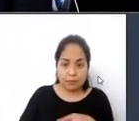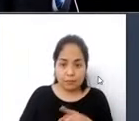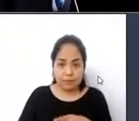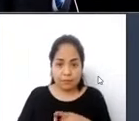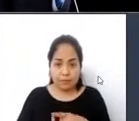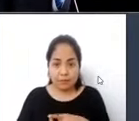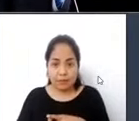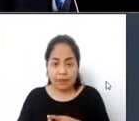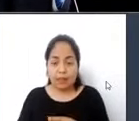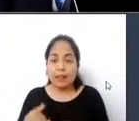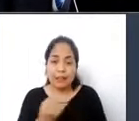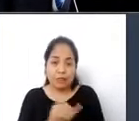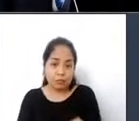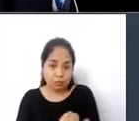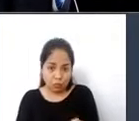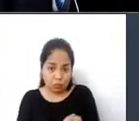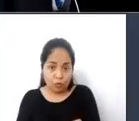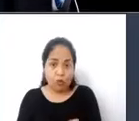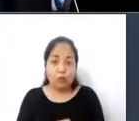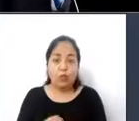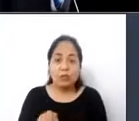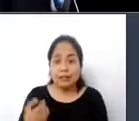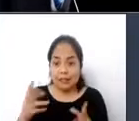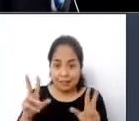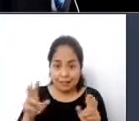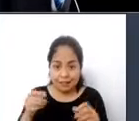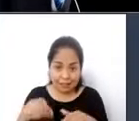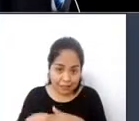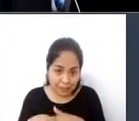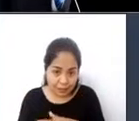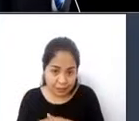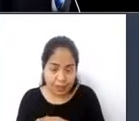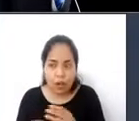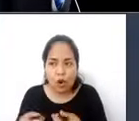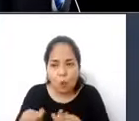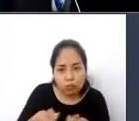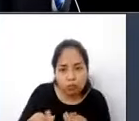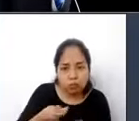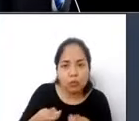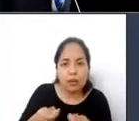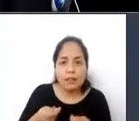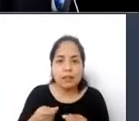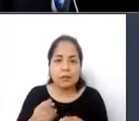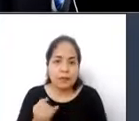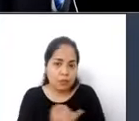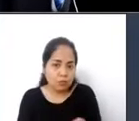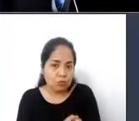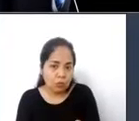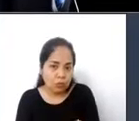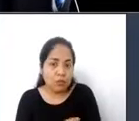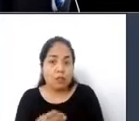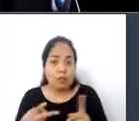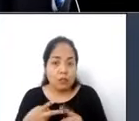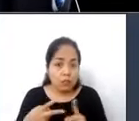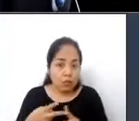acondicionamiento para la accesibilidad y la gestión del conocimiento para la accesibilidad.